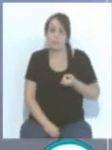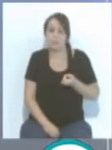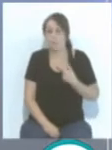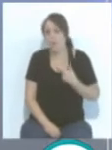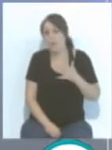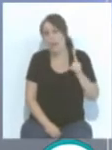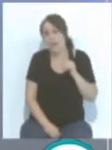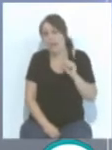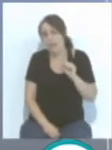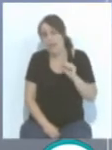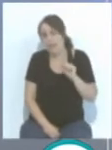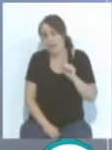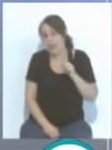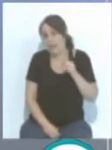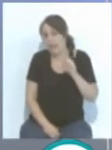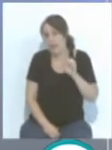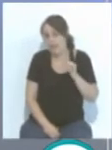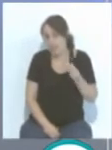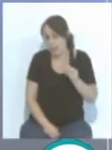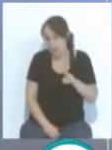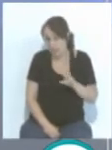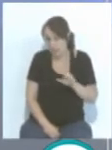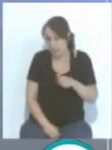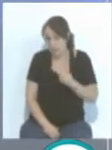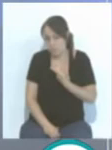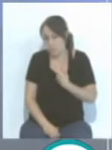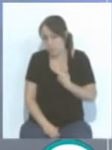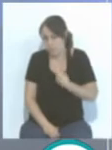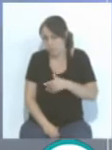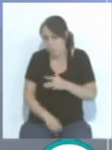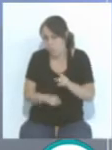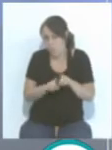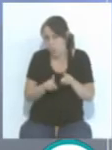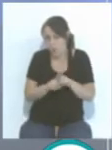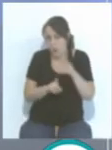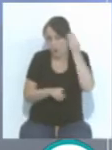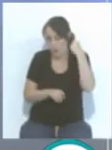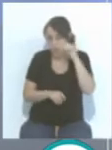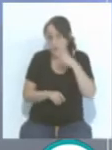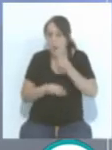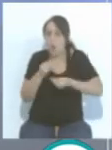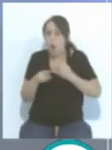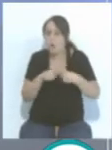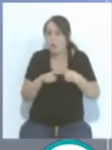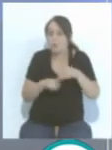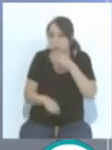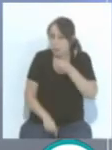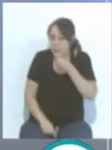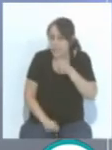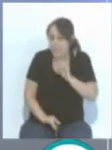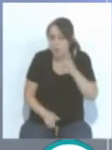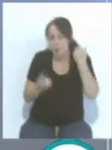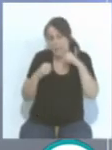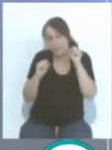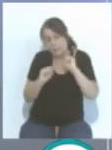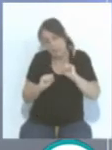jeques y demás que a ellos les gusta mucho, la verdad que hacen cosas muy bonitas, pero otras veces no son tan prácticas. Gracias.